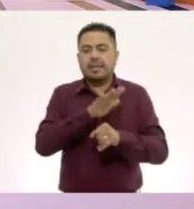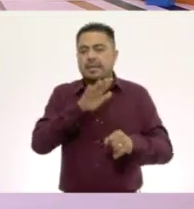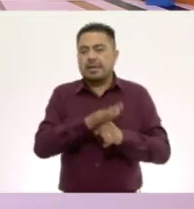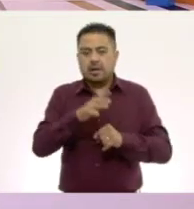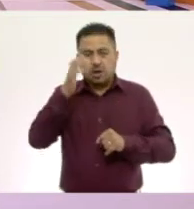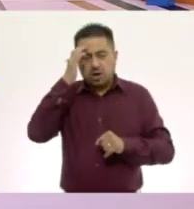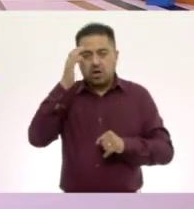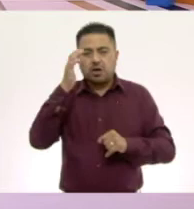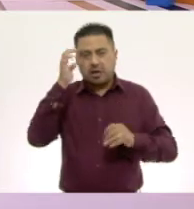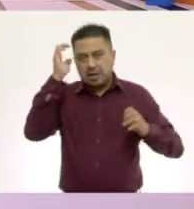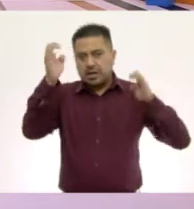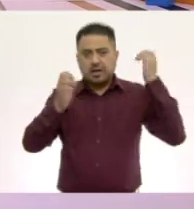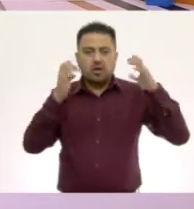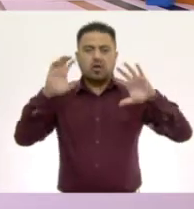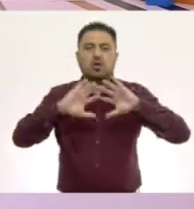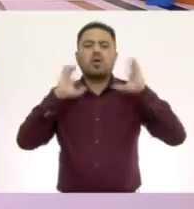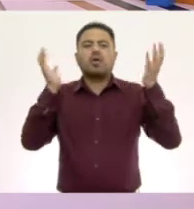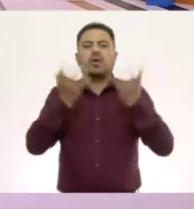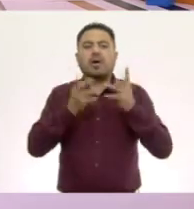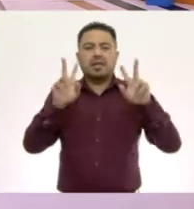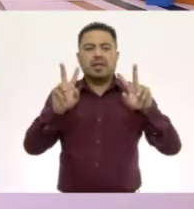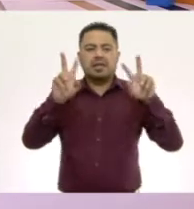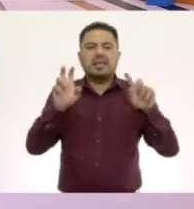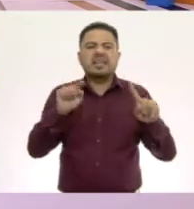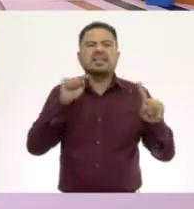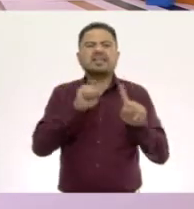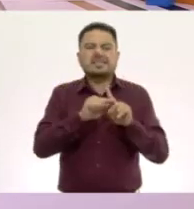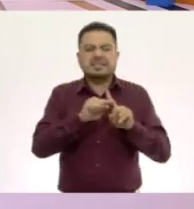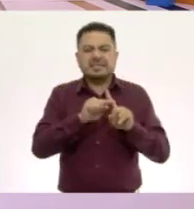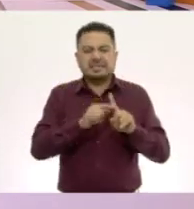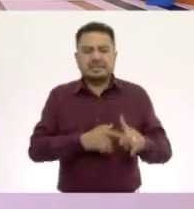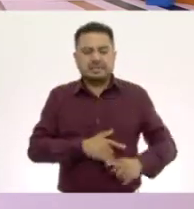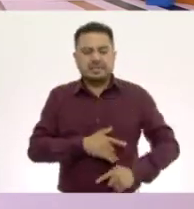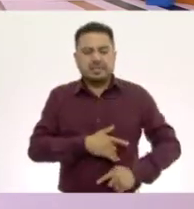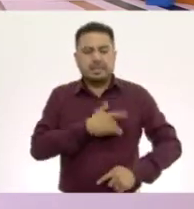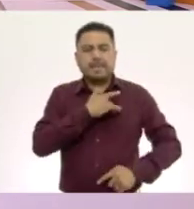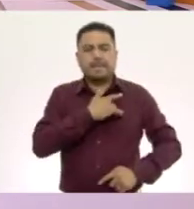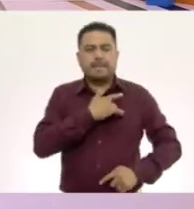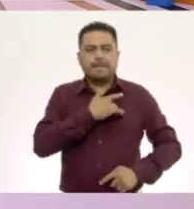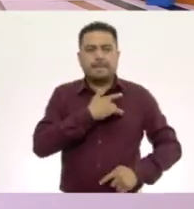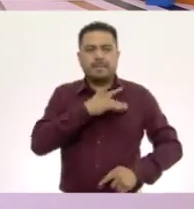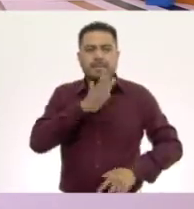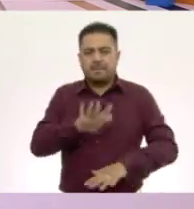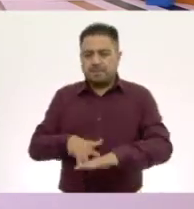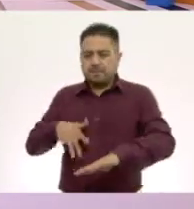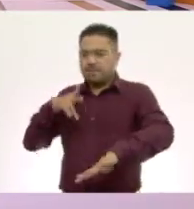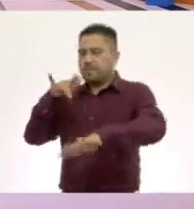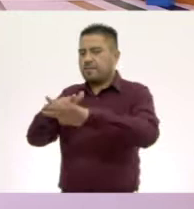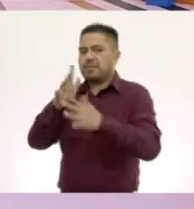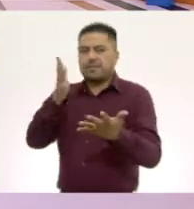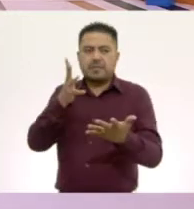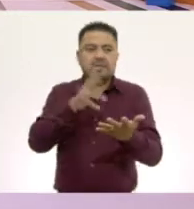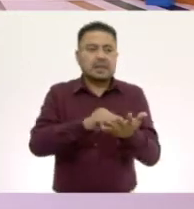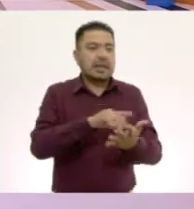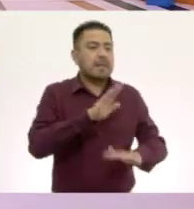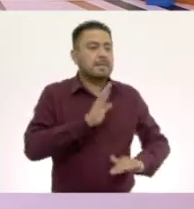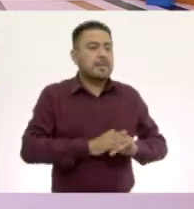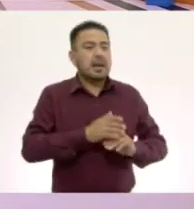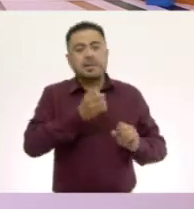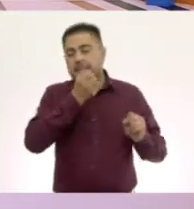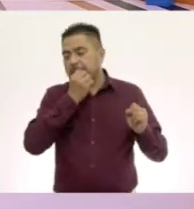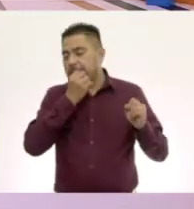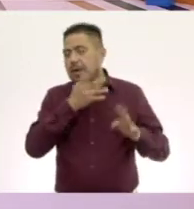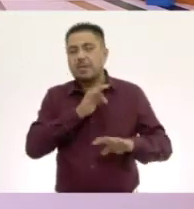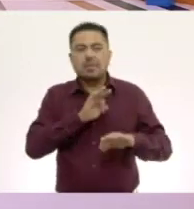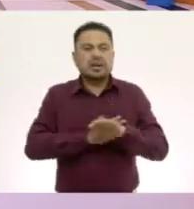Conocimiento del Medio y nuestro tema es el sentido del tacto. Es uno de los sentidos más padres